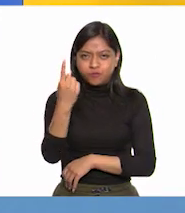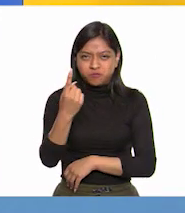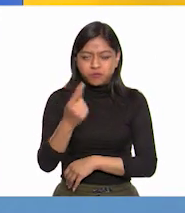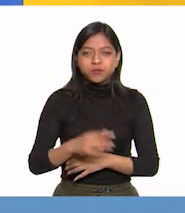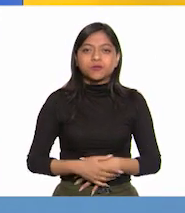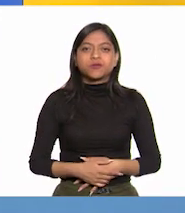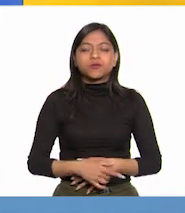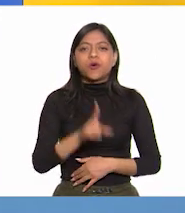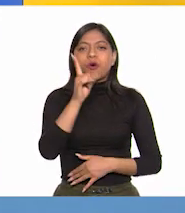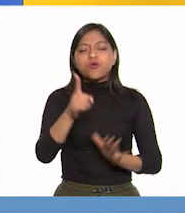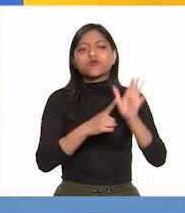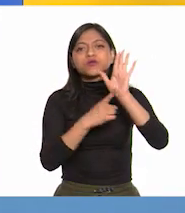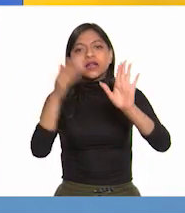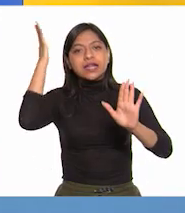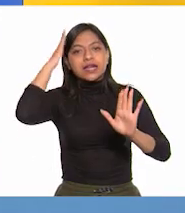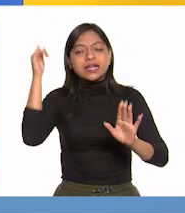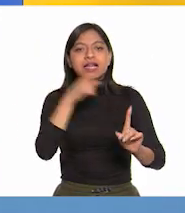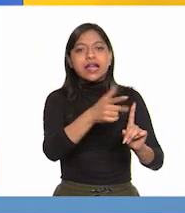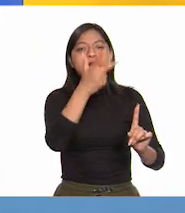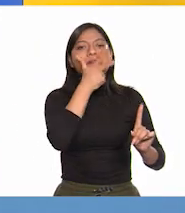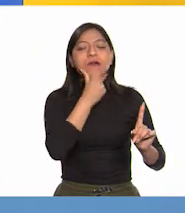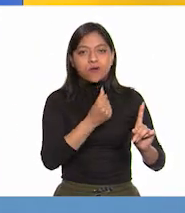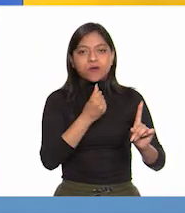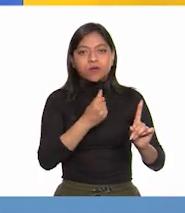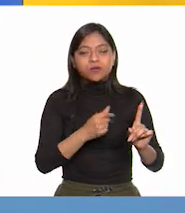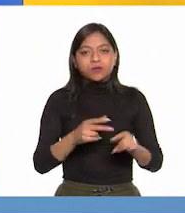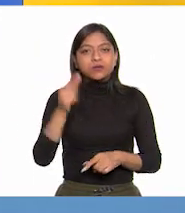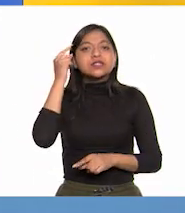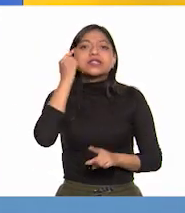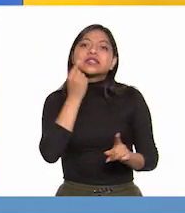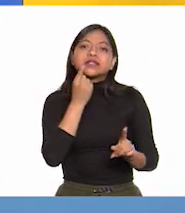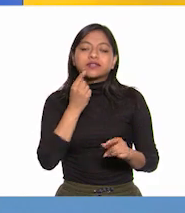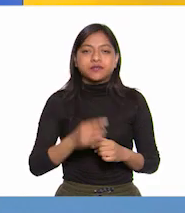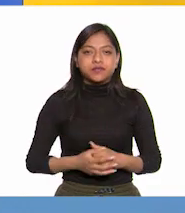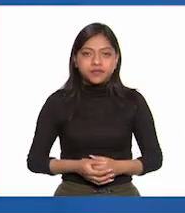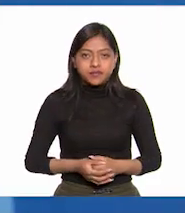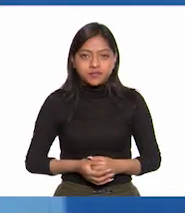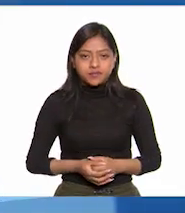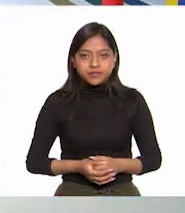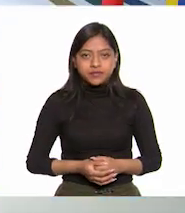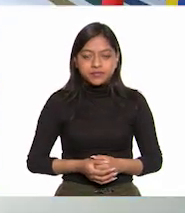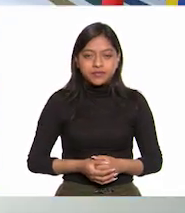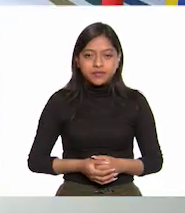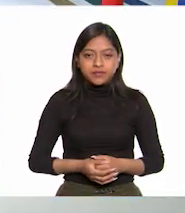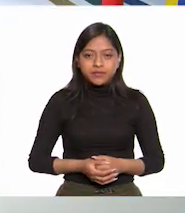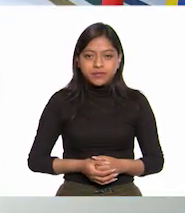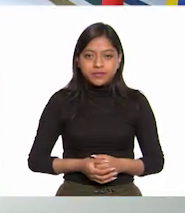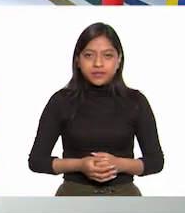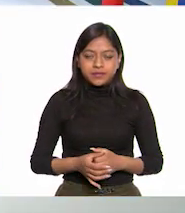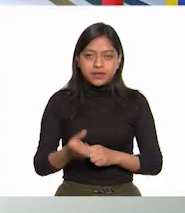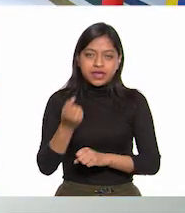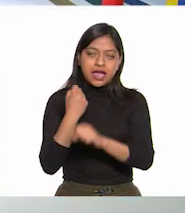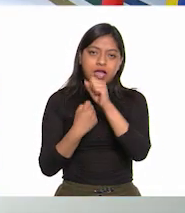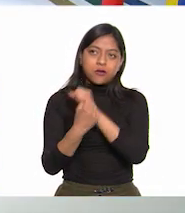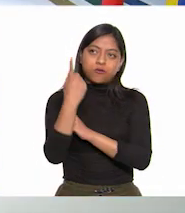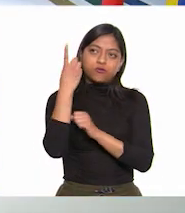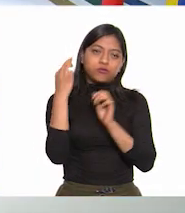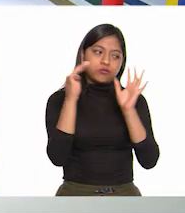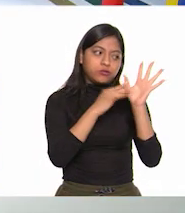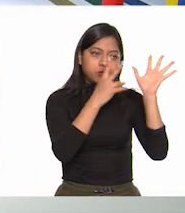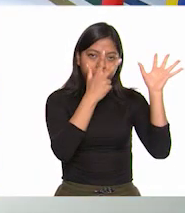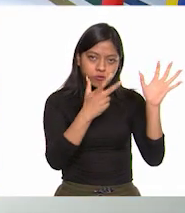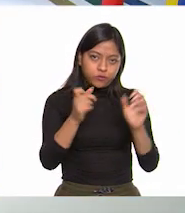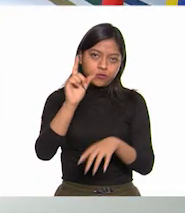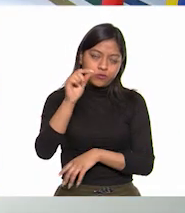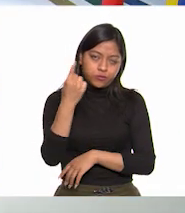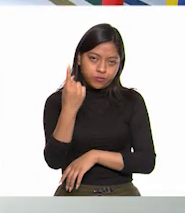como principal representante a Vicente Guerrero. Lo pego, maestra. Muchas gracias. En 1821. Aquí está.